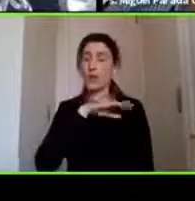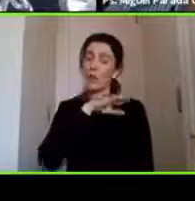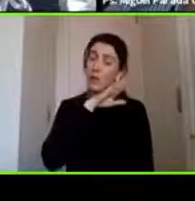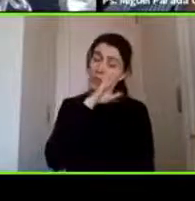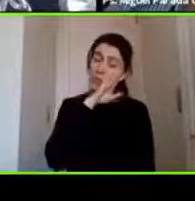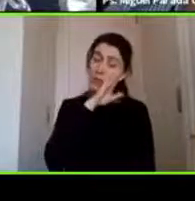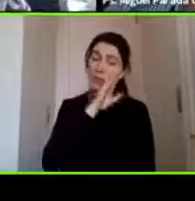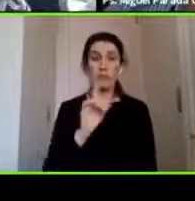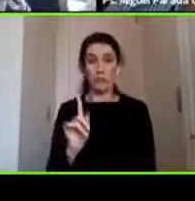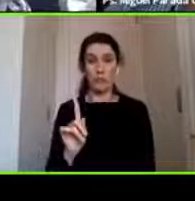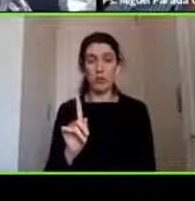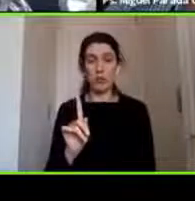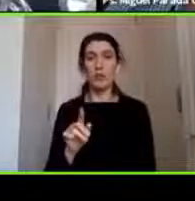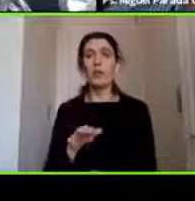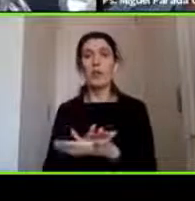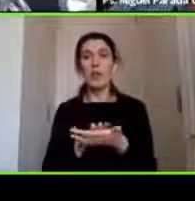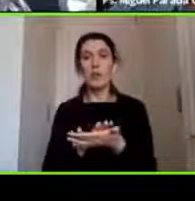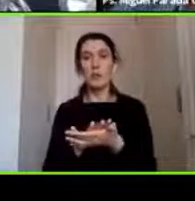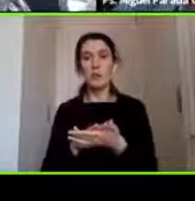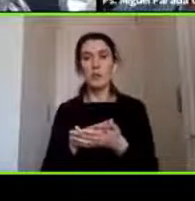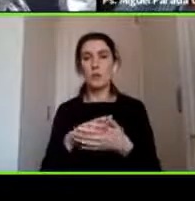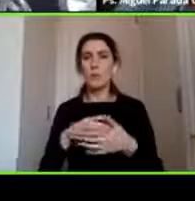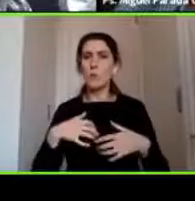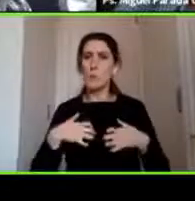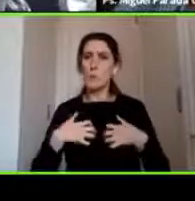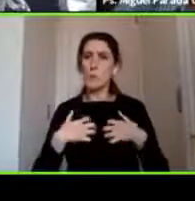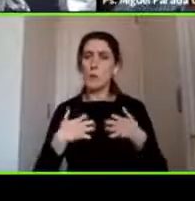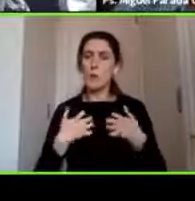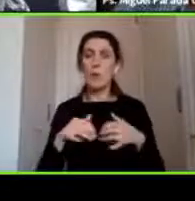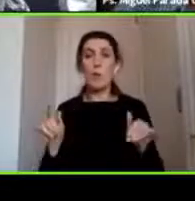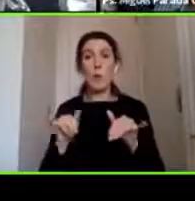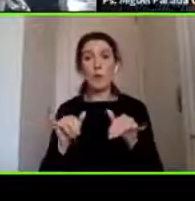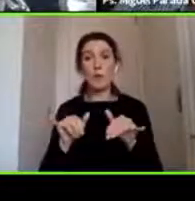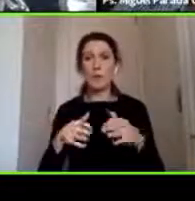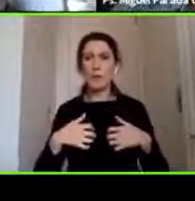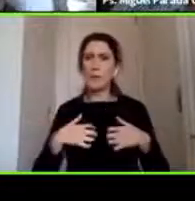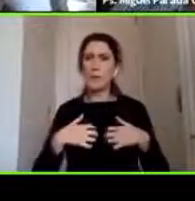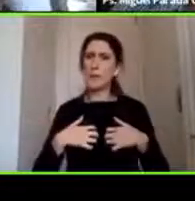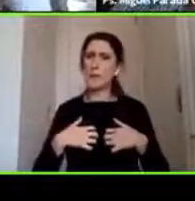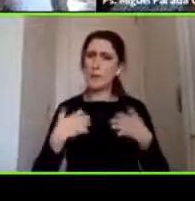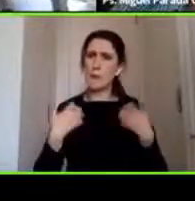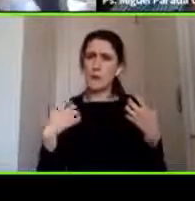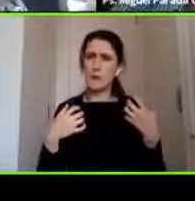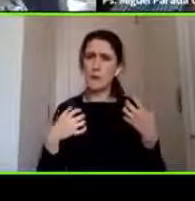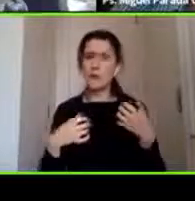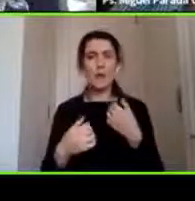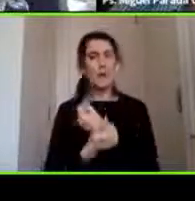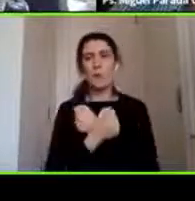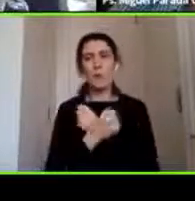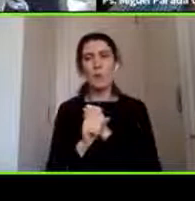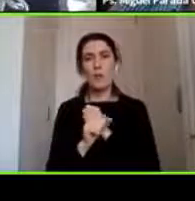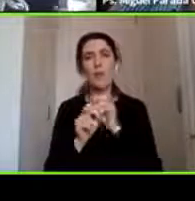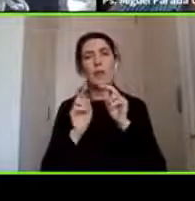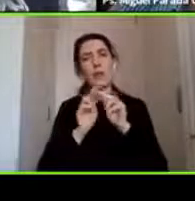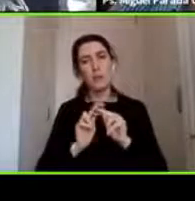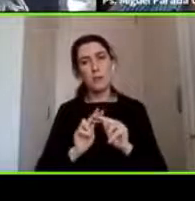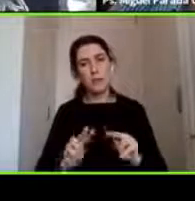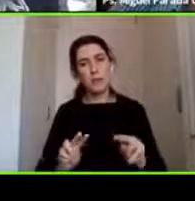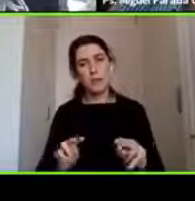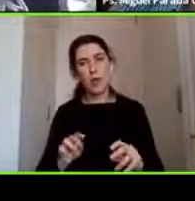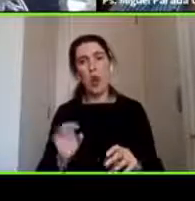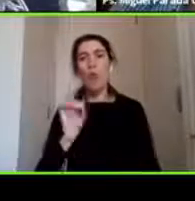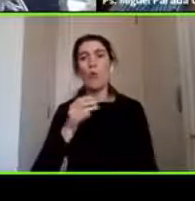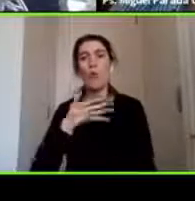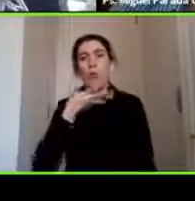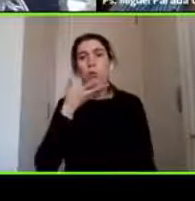que se ponga muy irritable si es guaguita muy irritable y no lo logres consolar si comienza con vómito